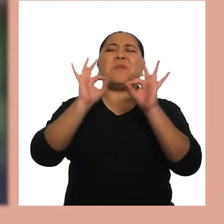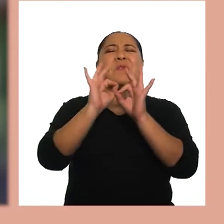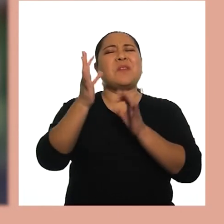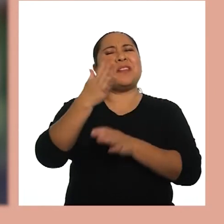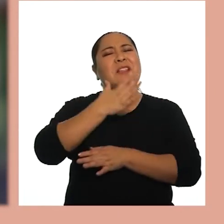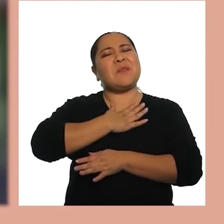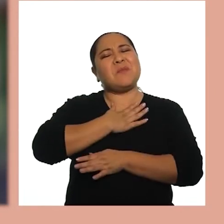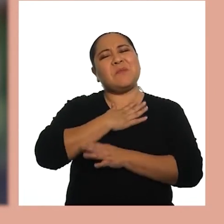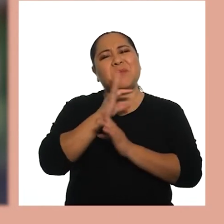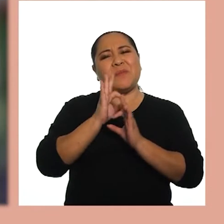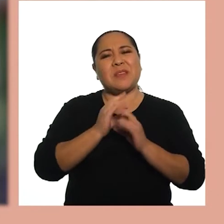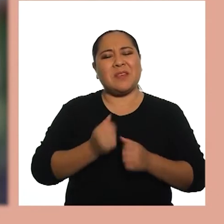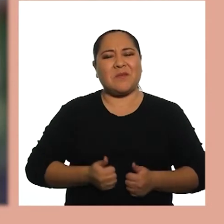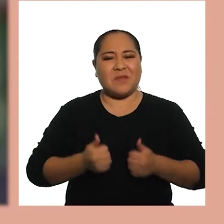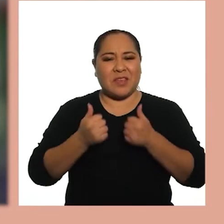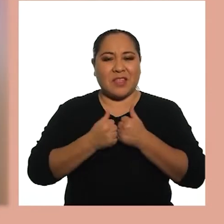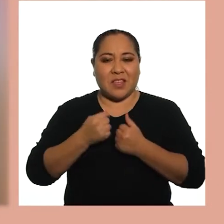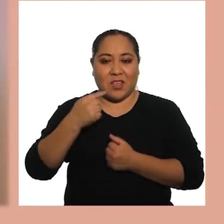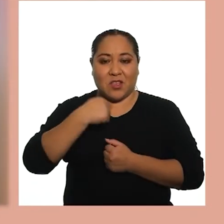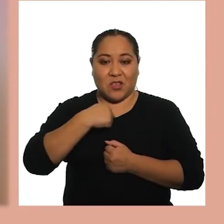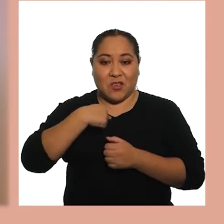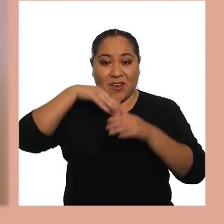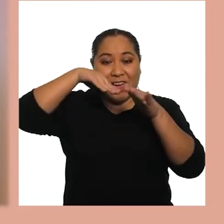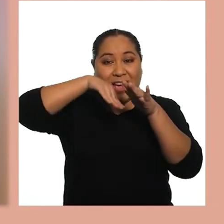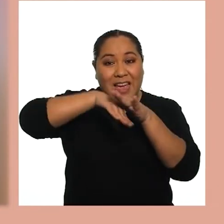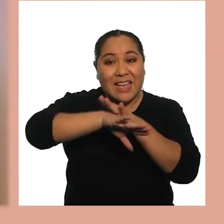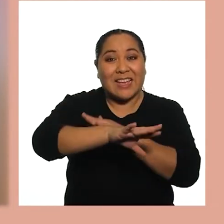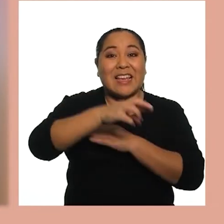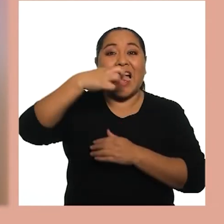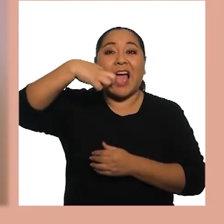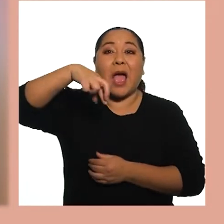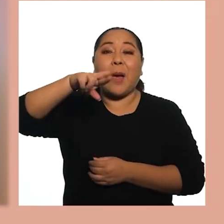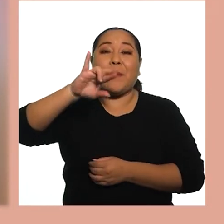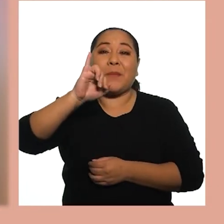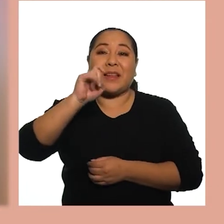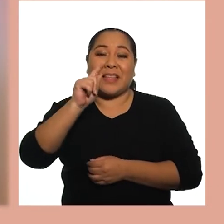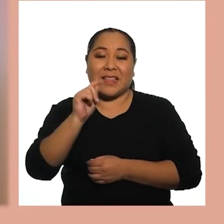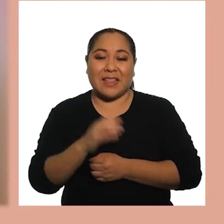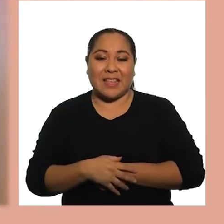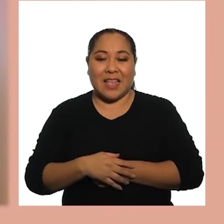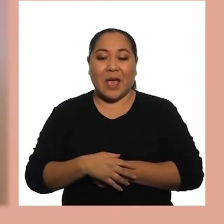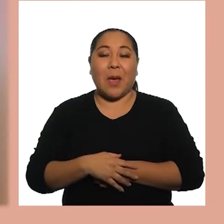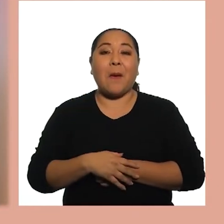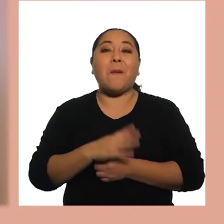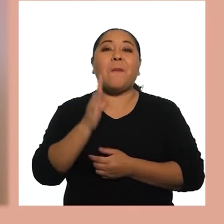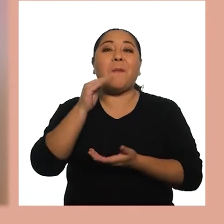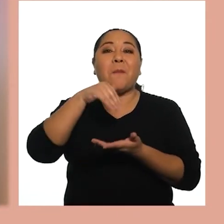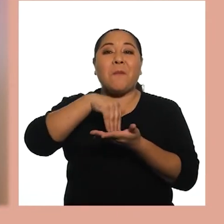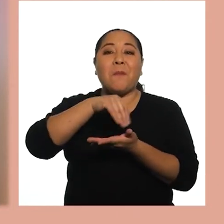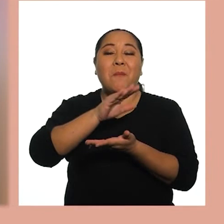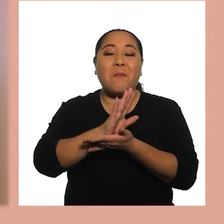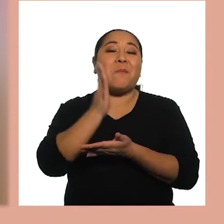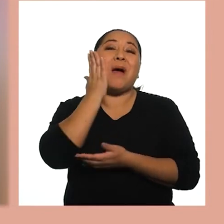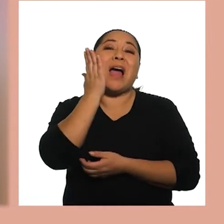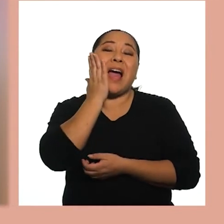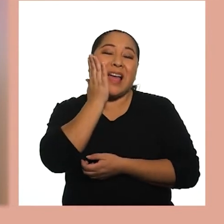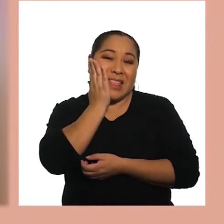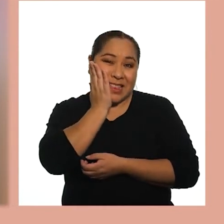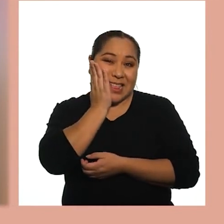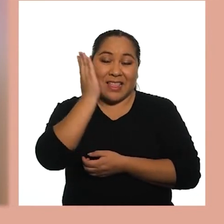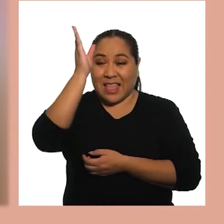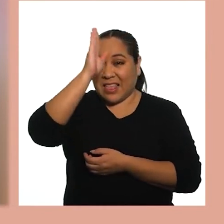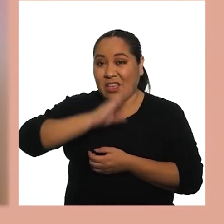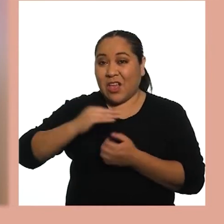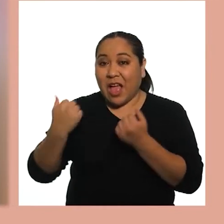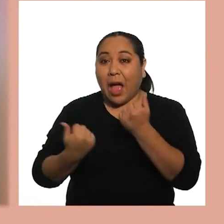importante En mi vida Desde que ingresé Al Prite Madre de Dios Con